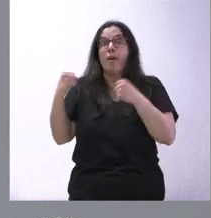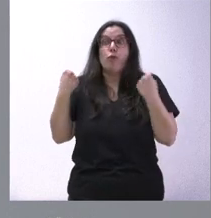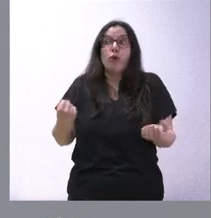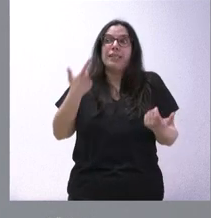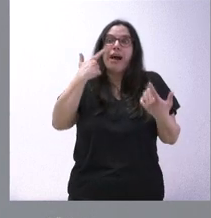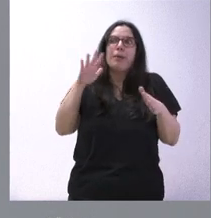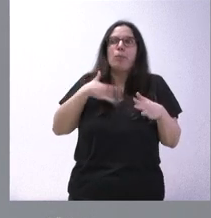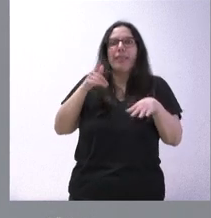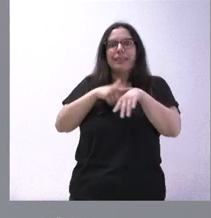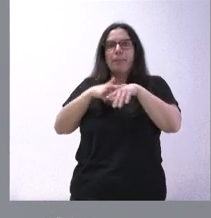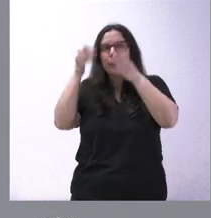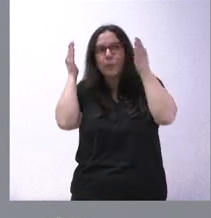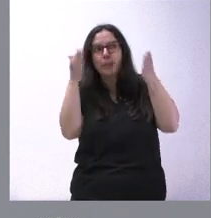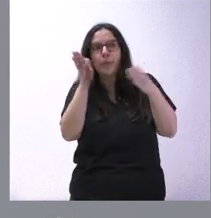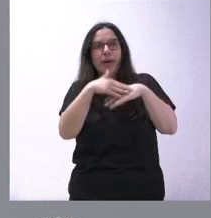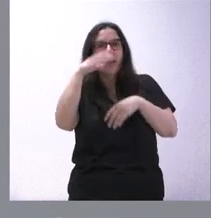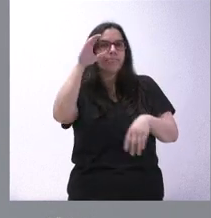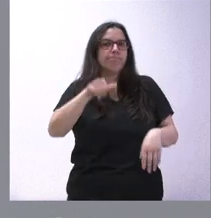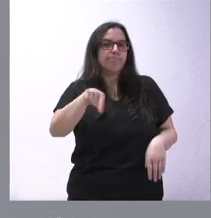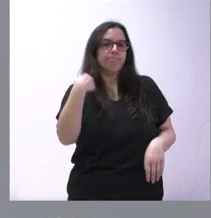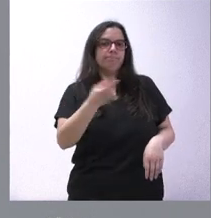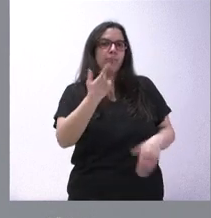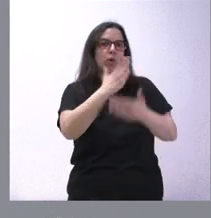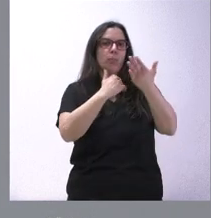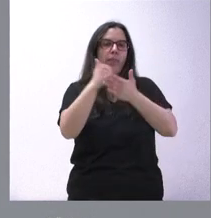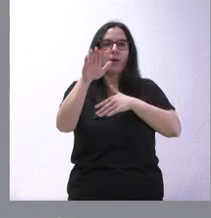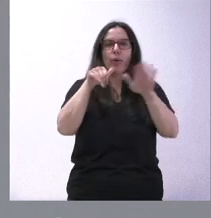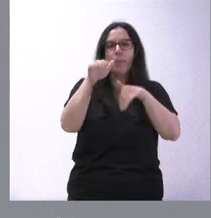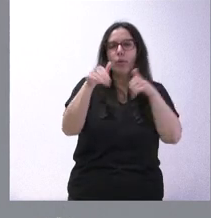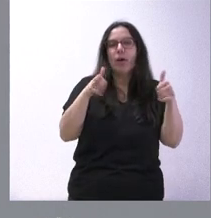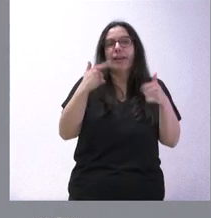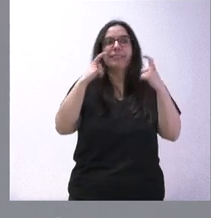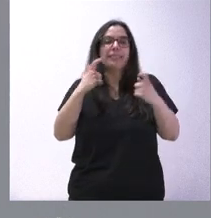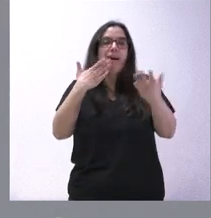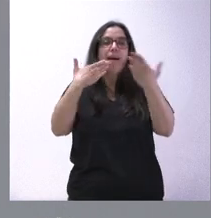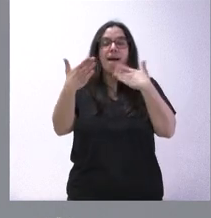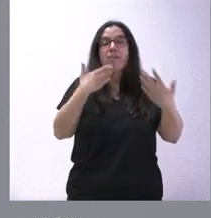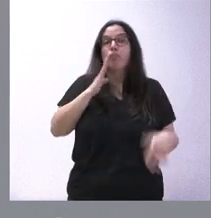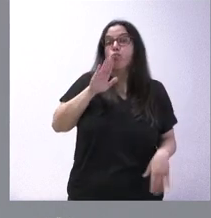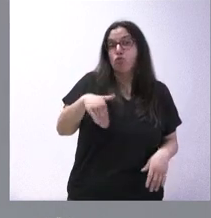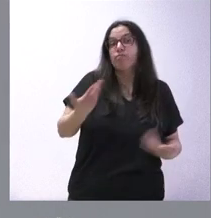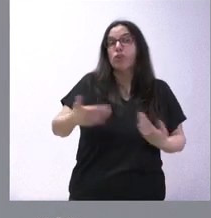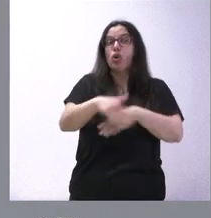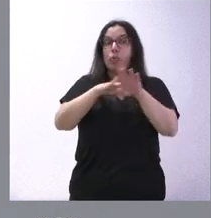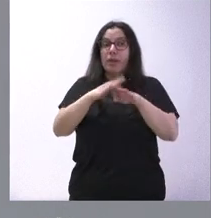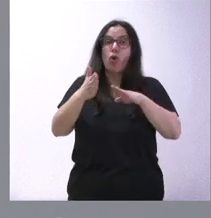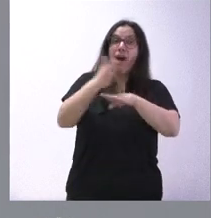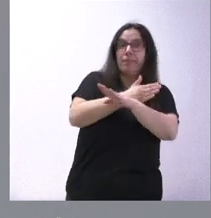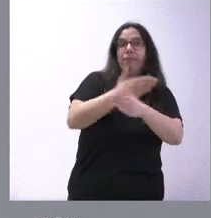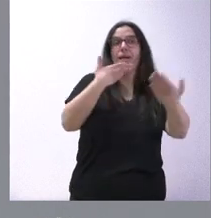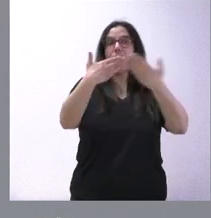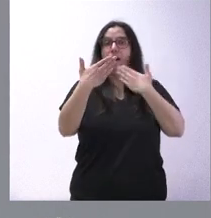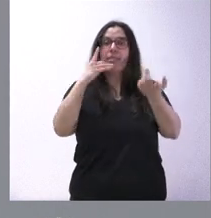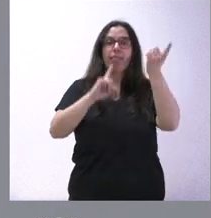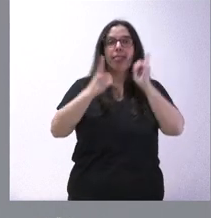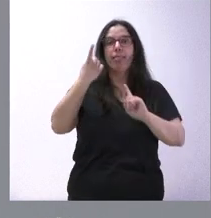dedicar un tiempo a las comunidades autónomas para convocarnos y para intentar dialogar. Si hubiera sido bueno también que el Gobierno hubiera dialogado en el ámbito de